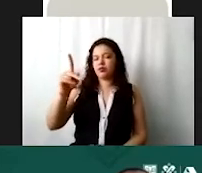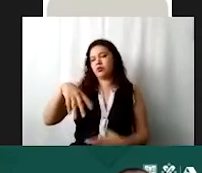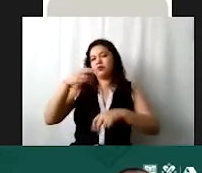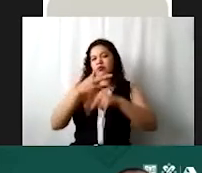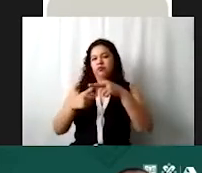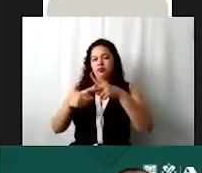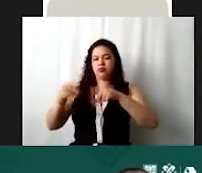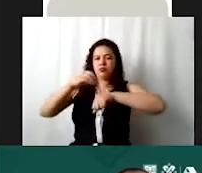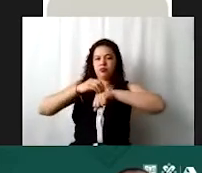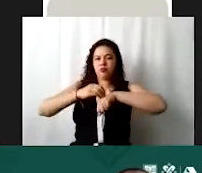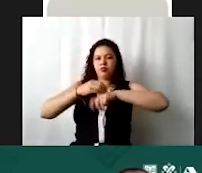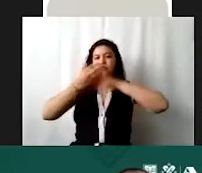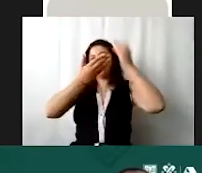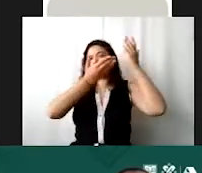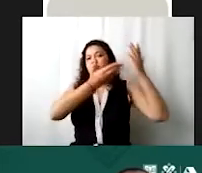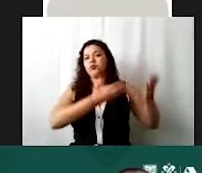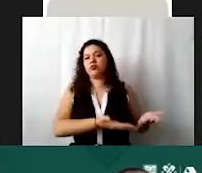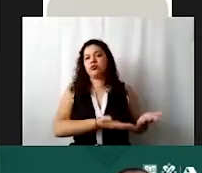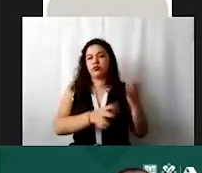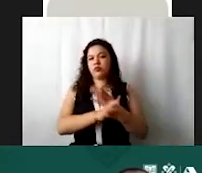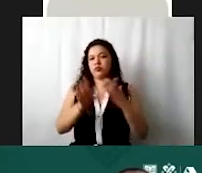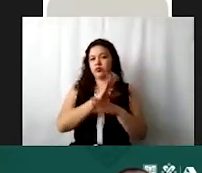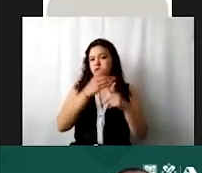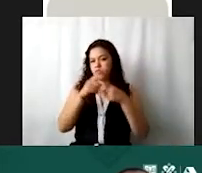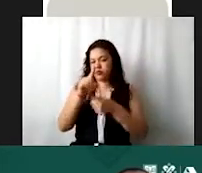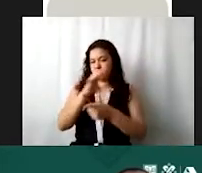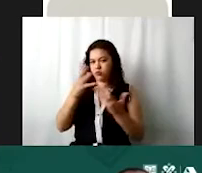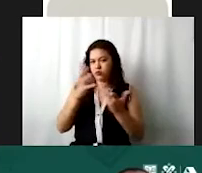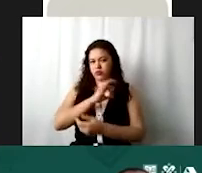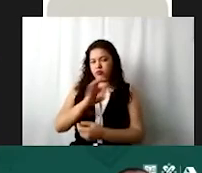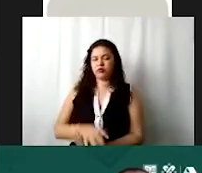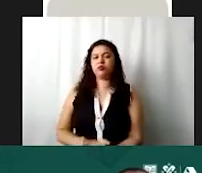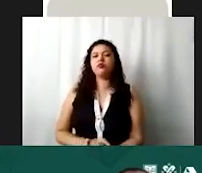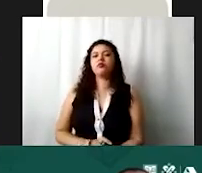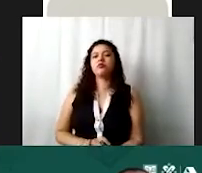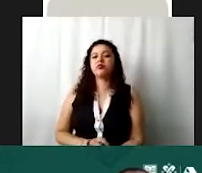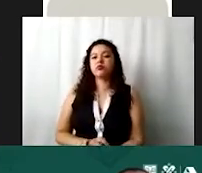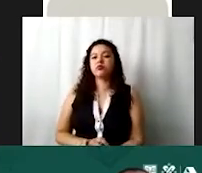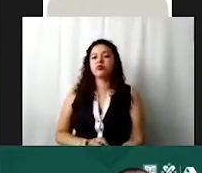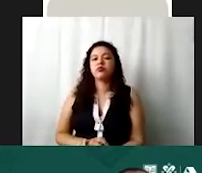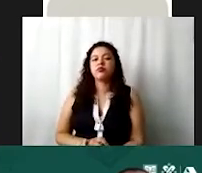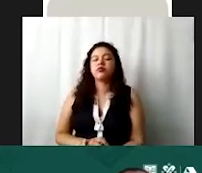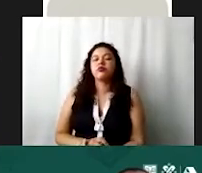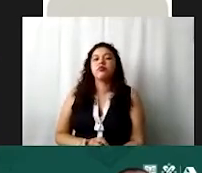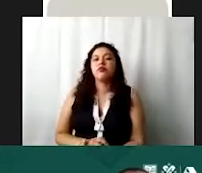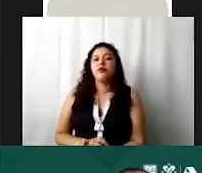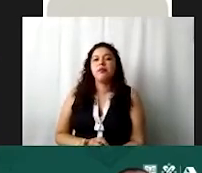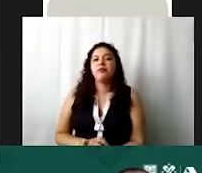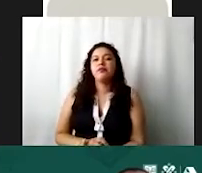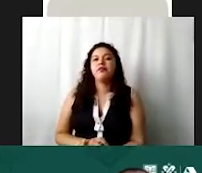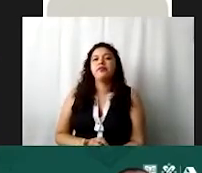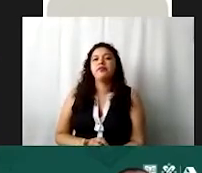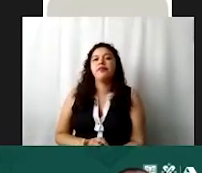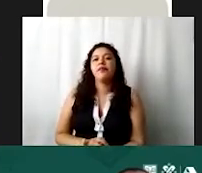Y aquí pueden hacer varias cosas. Puede ser que ustedes otorguen a lo mejor un